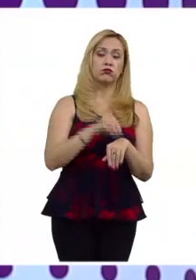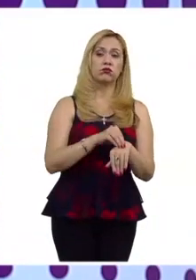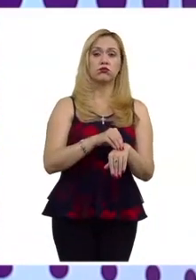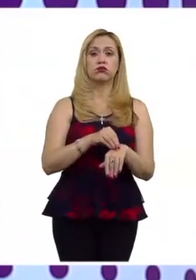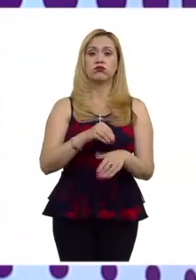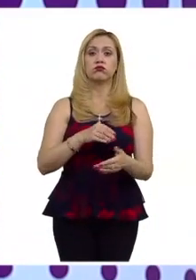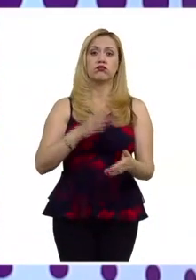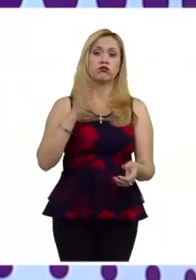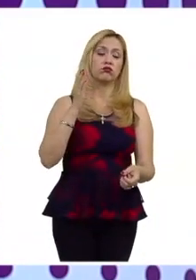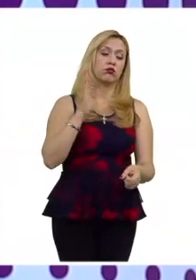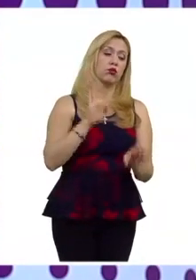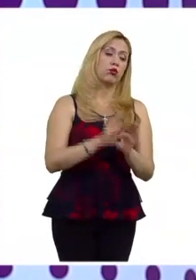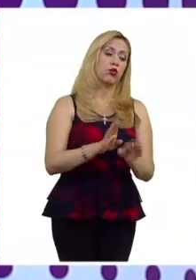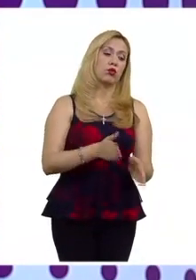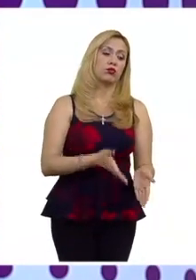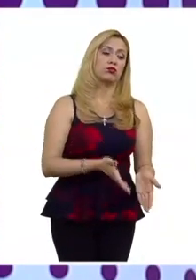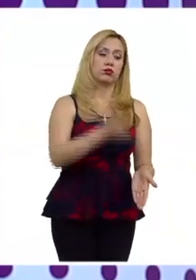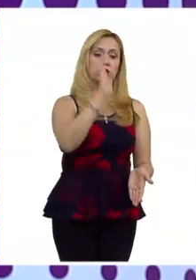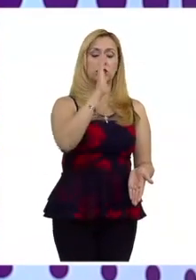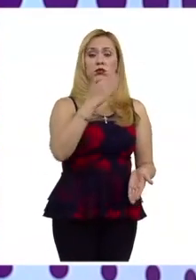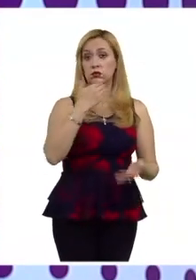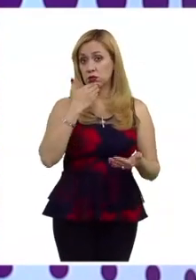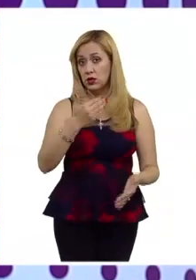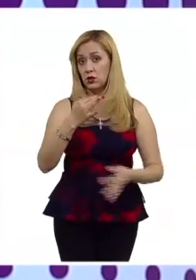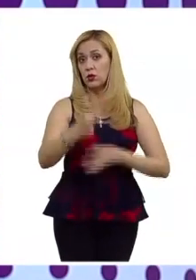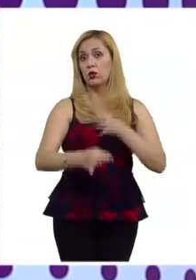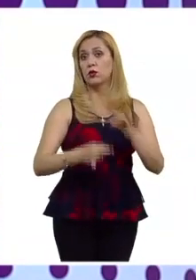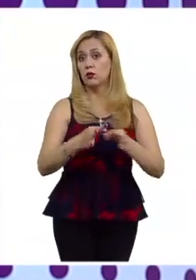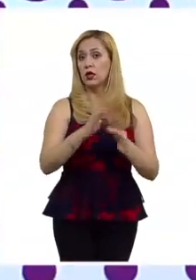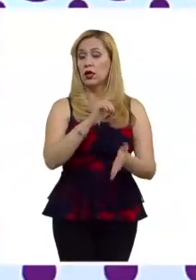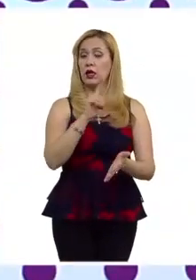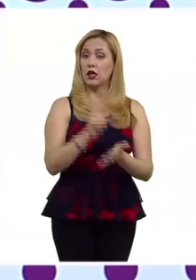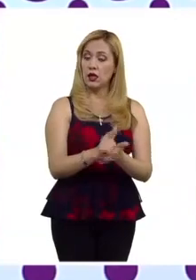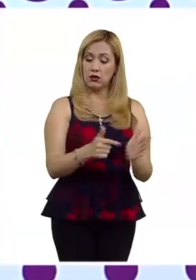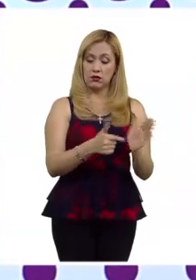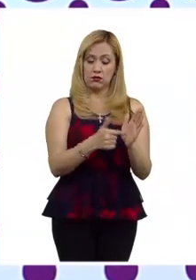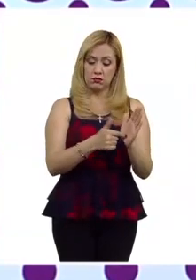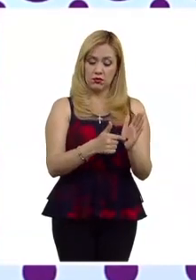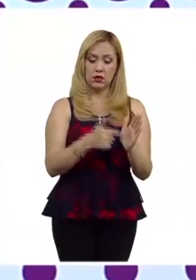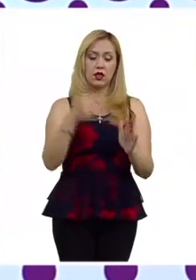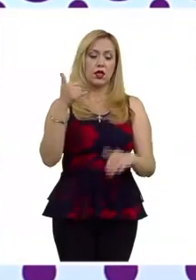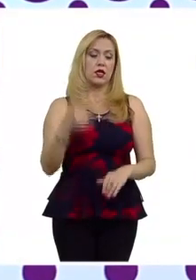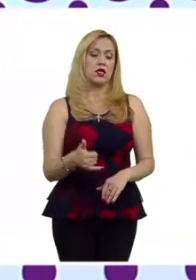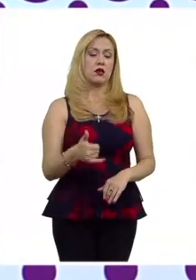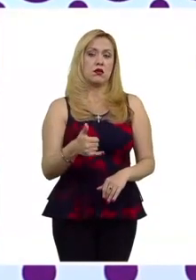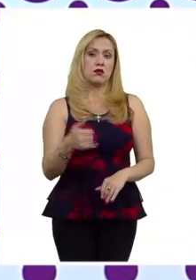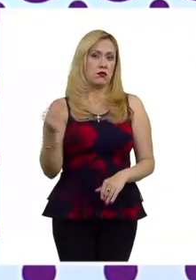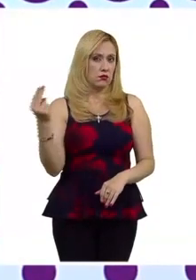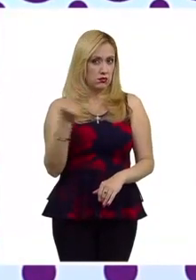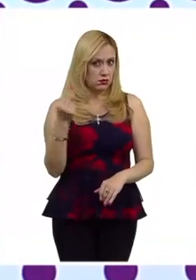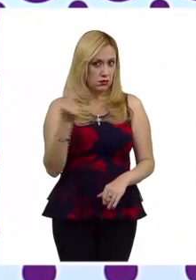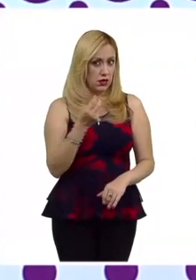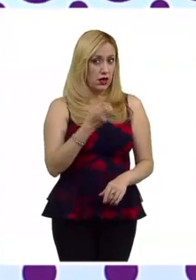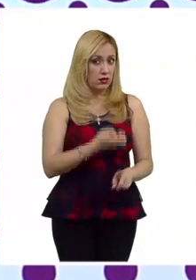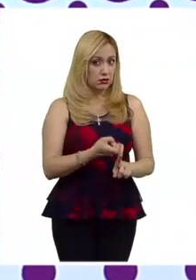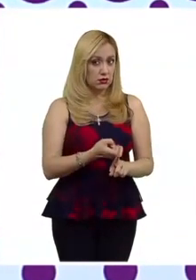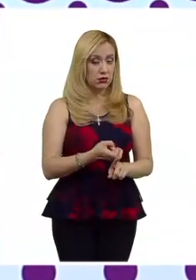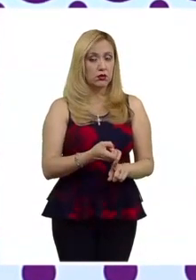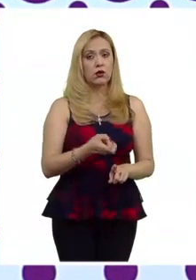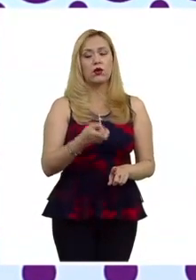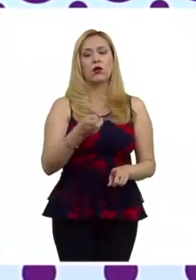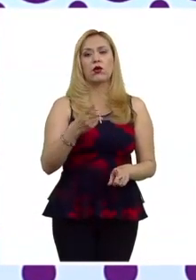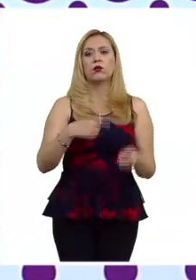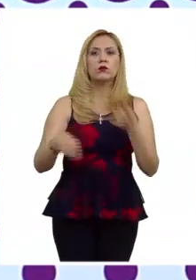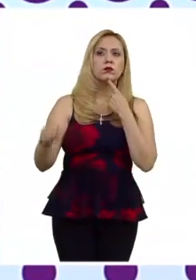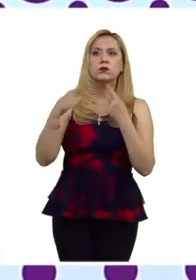si también era cumplía una finalidad legítima y también si era necesario proporcional y a partir de